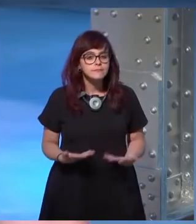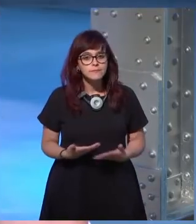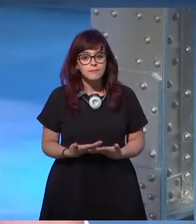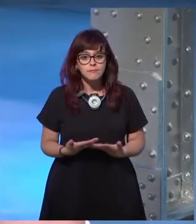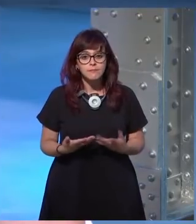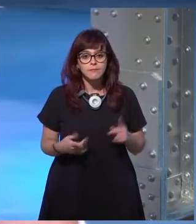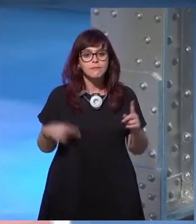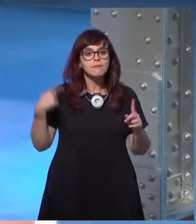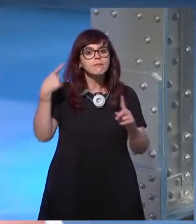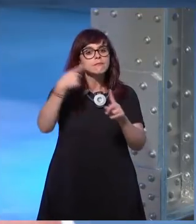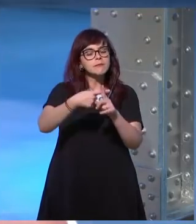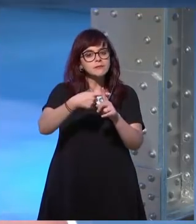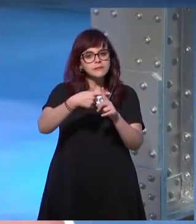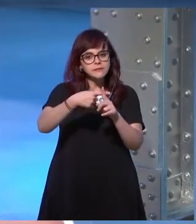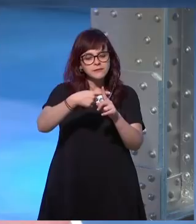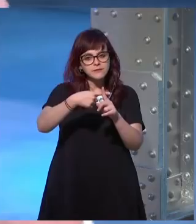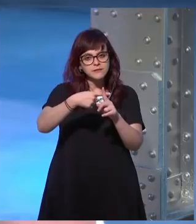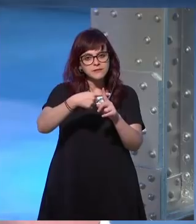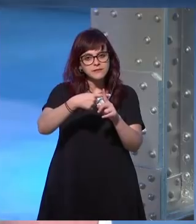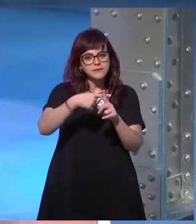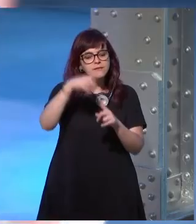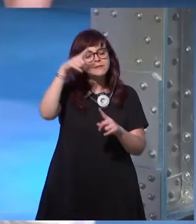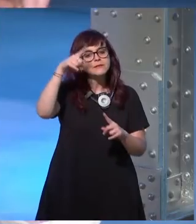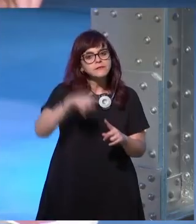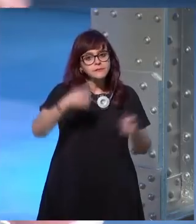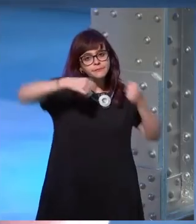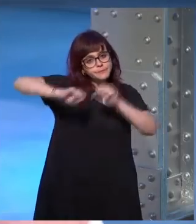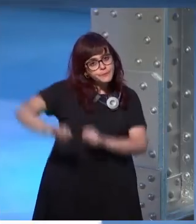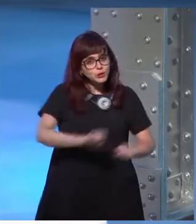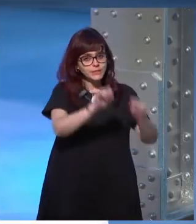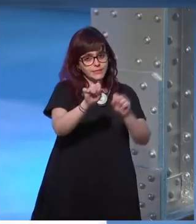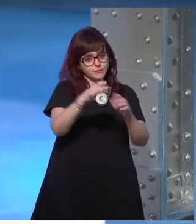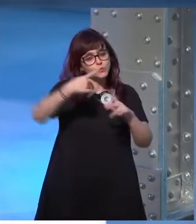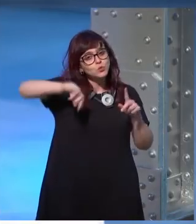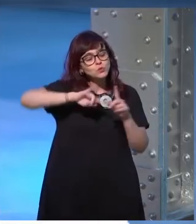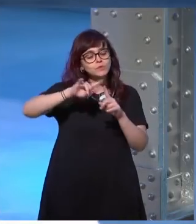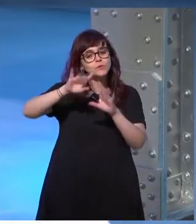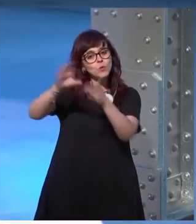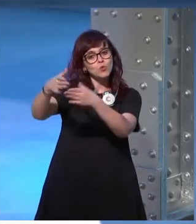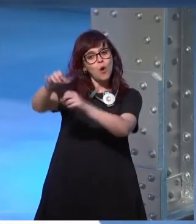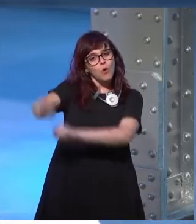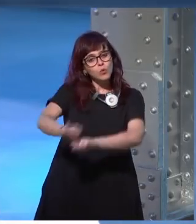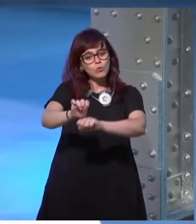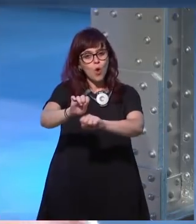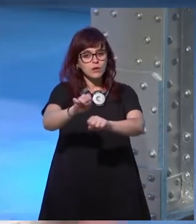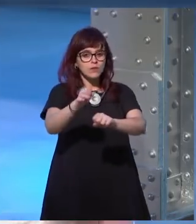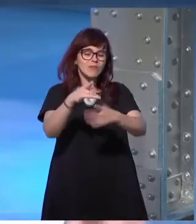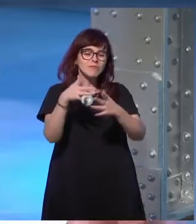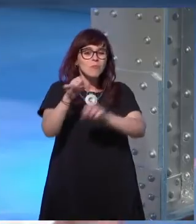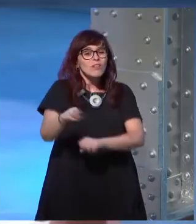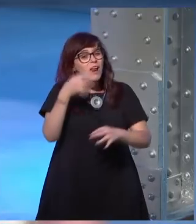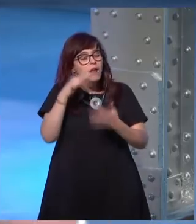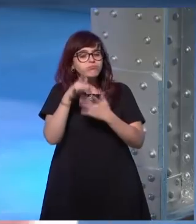y además tenemos que tratar de protegernos unas a otras más que protegernos respaldarnos